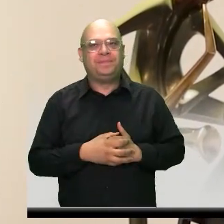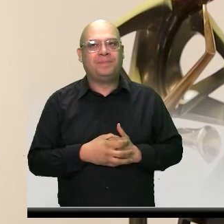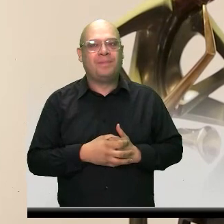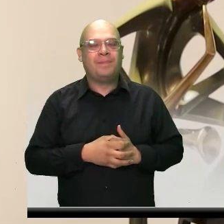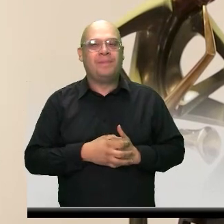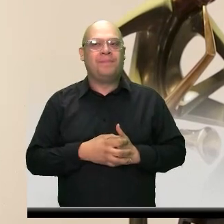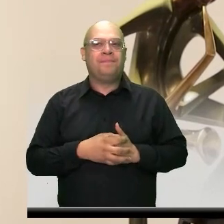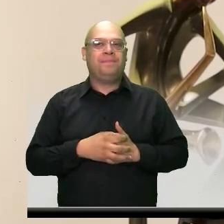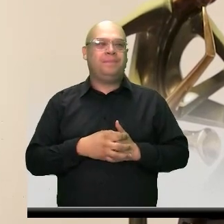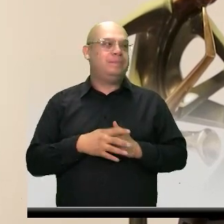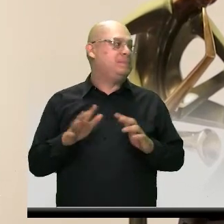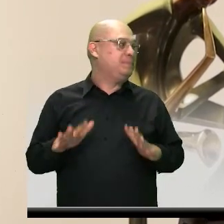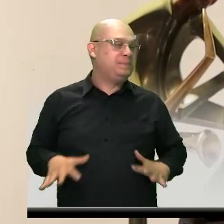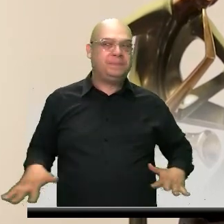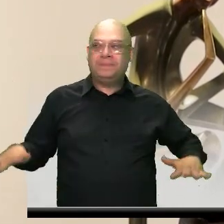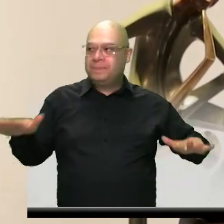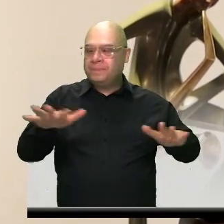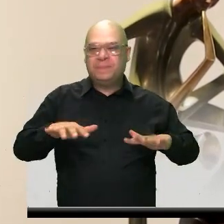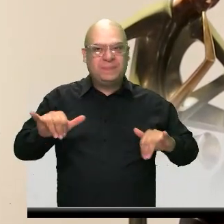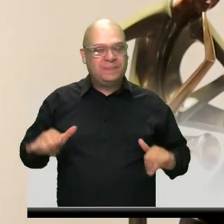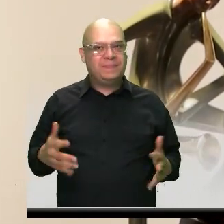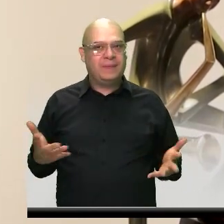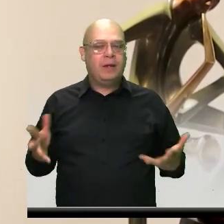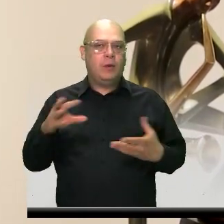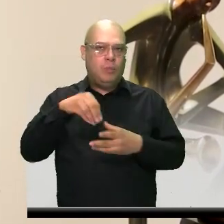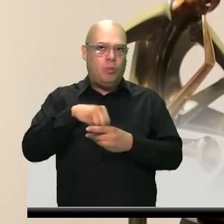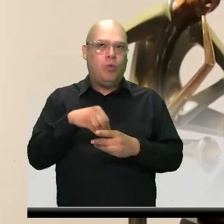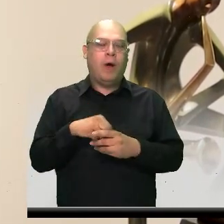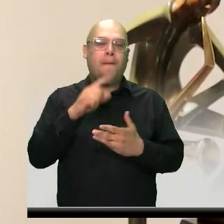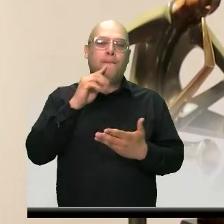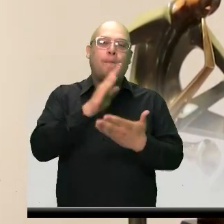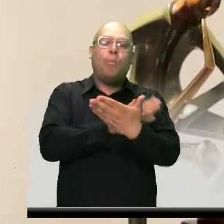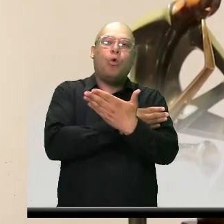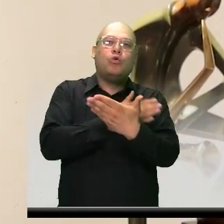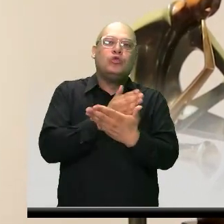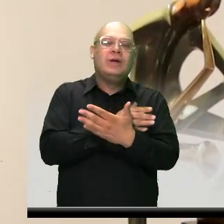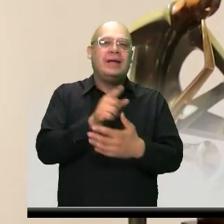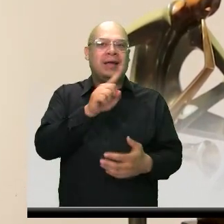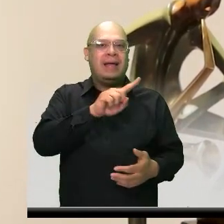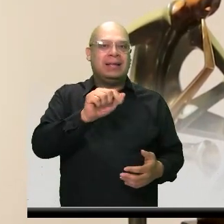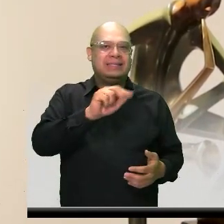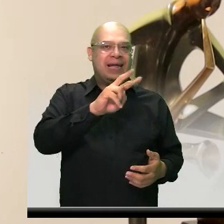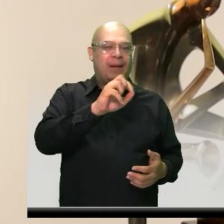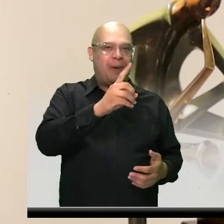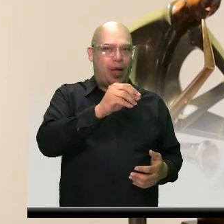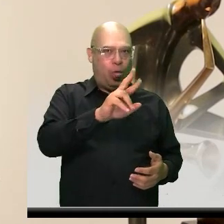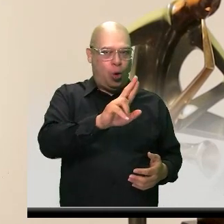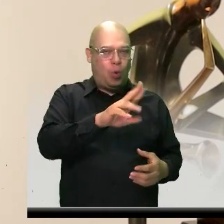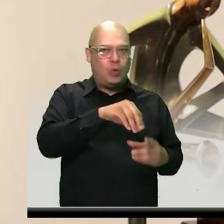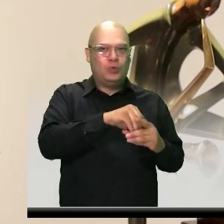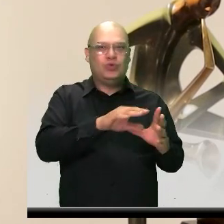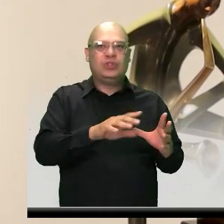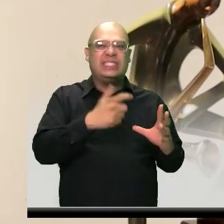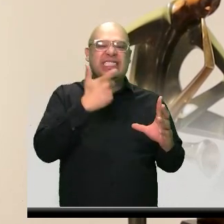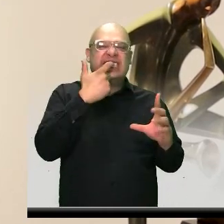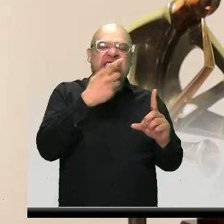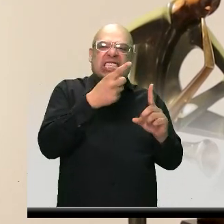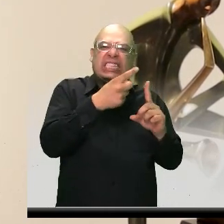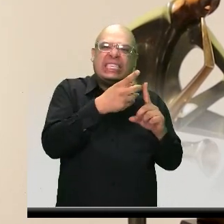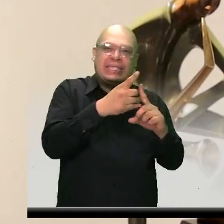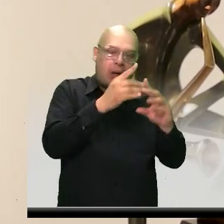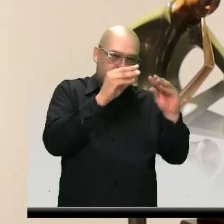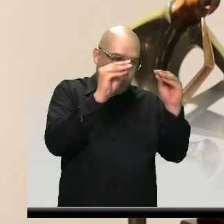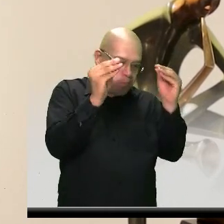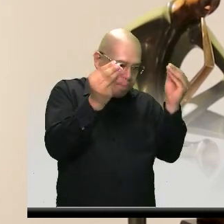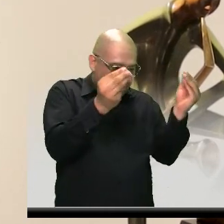salón donde está la serie de los músicos del maestro Salvador Arango. Son bronces a la cera perdida donde se